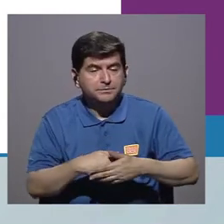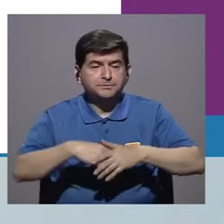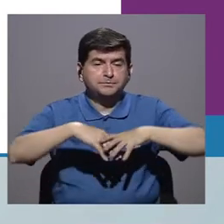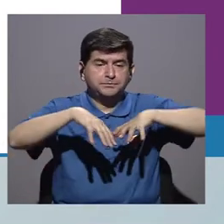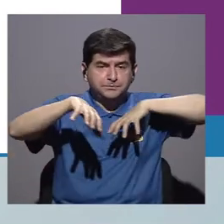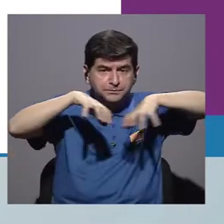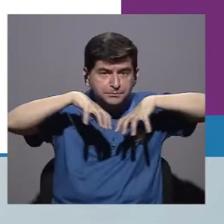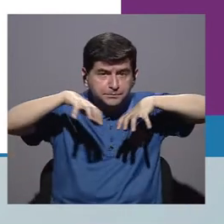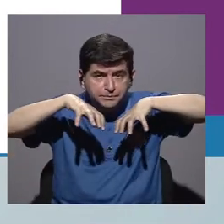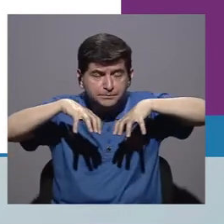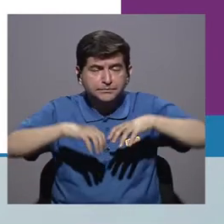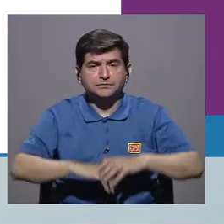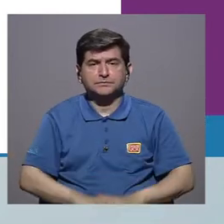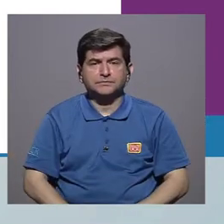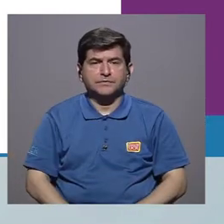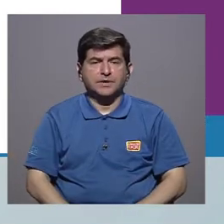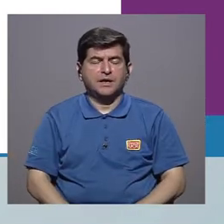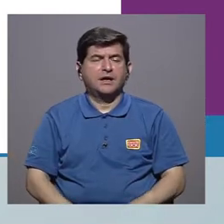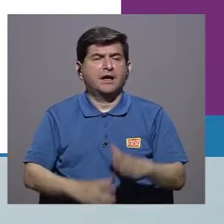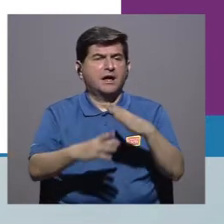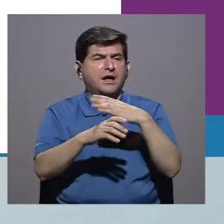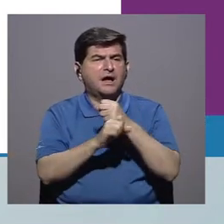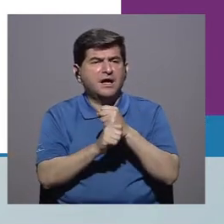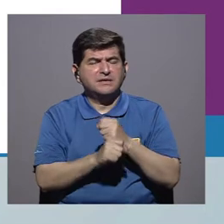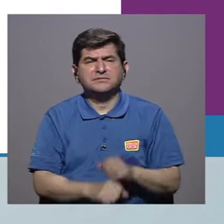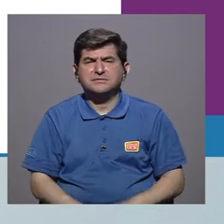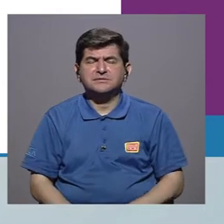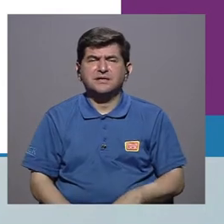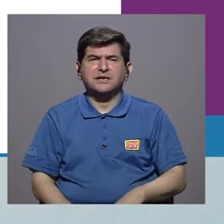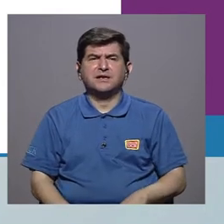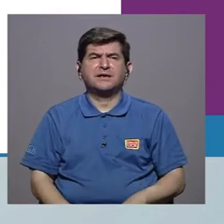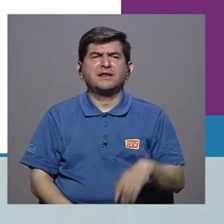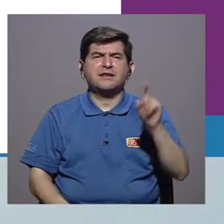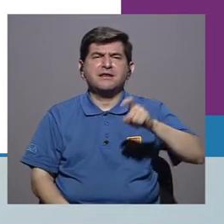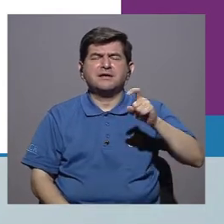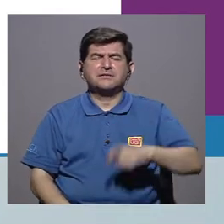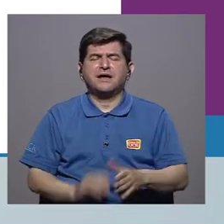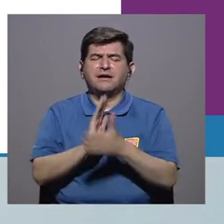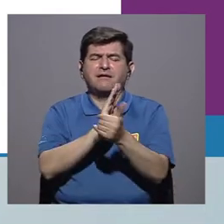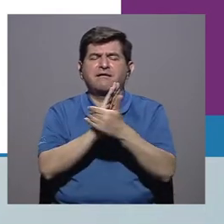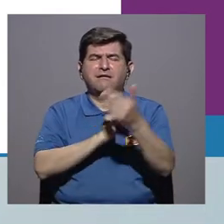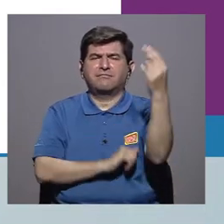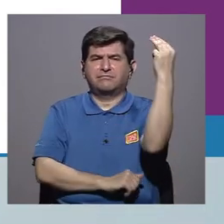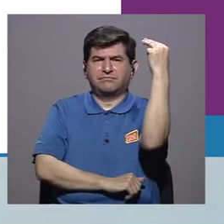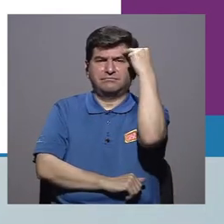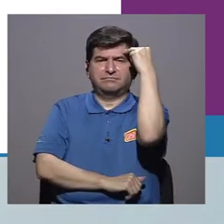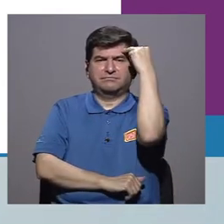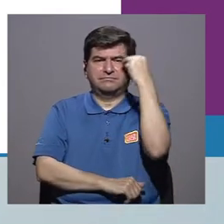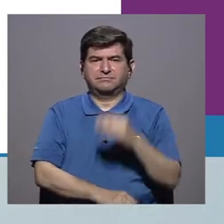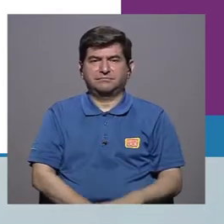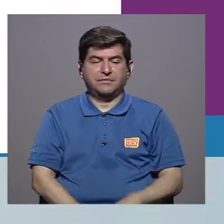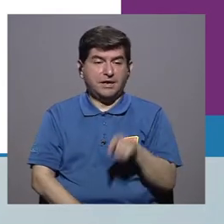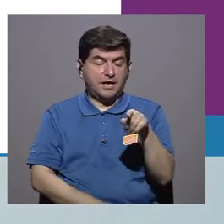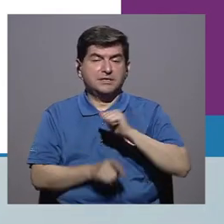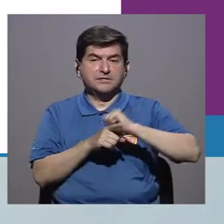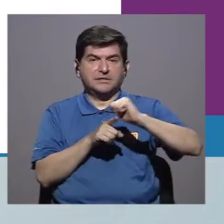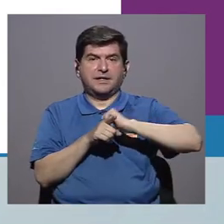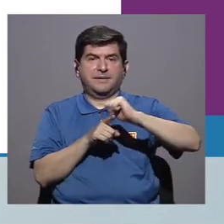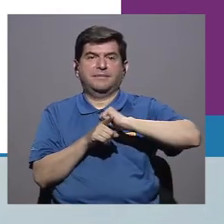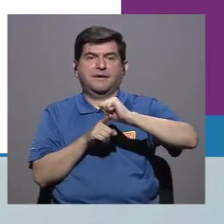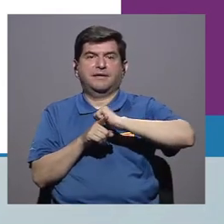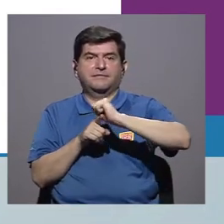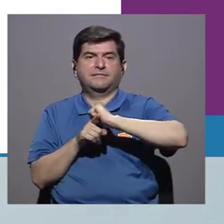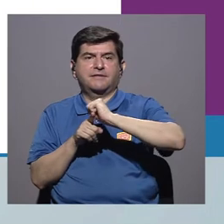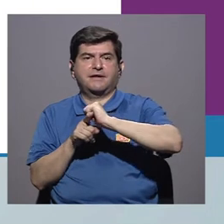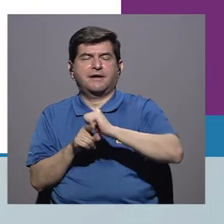teníamos la actividad de realizar actividades que requieren agilidad mental. Esta la